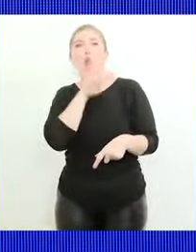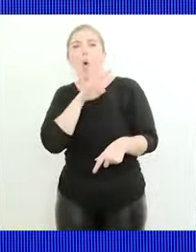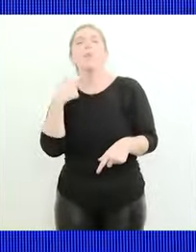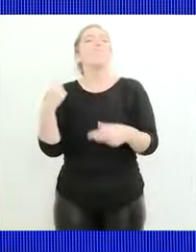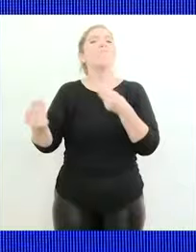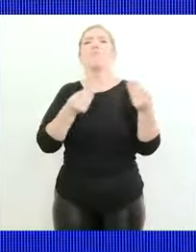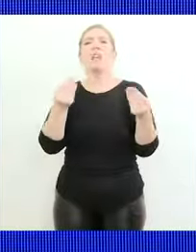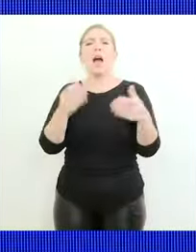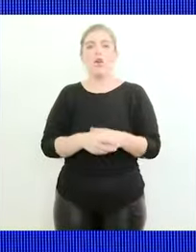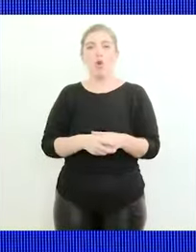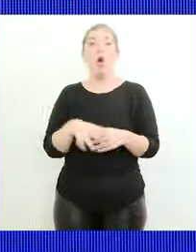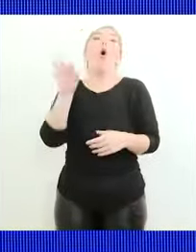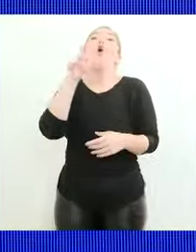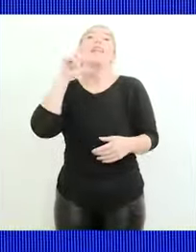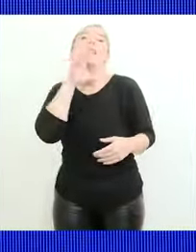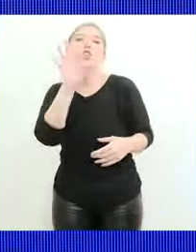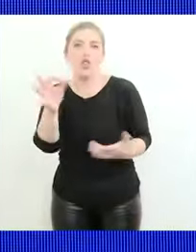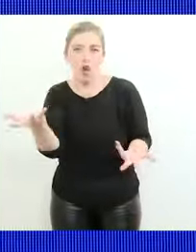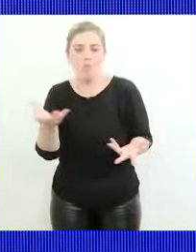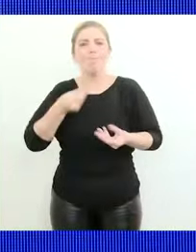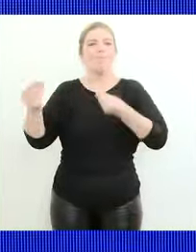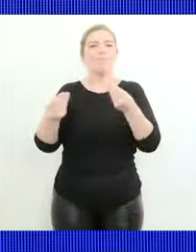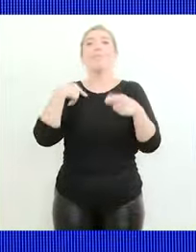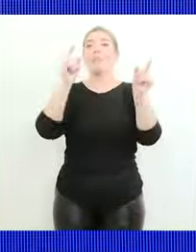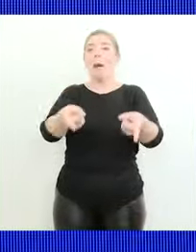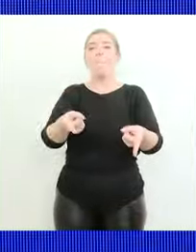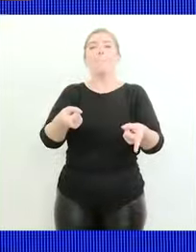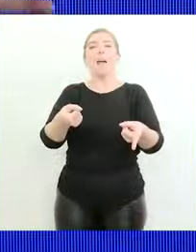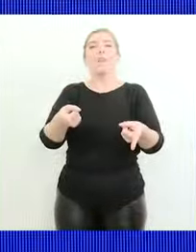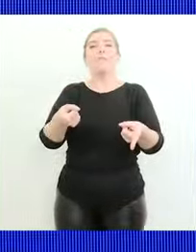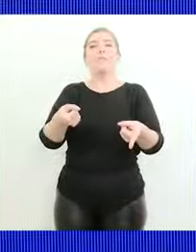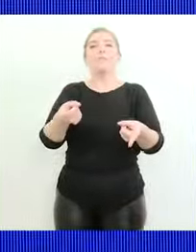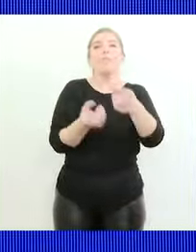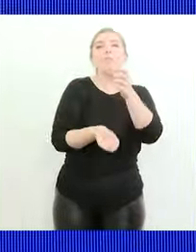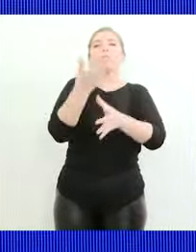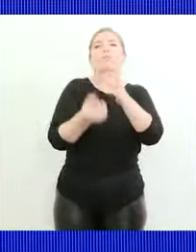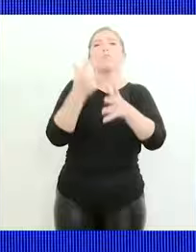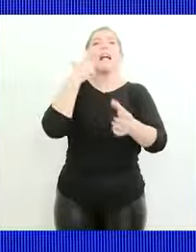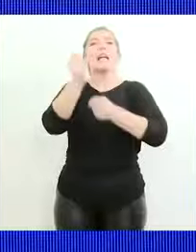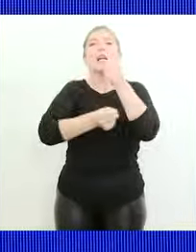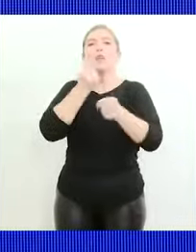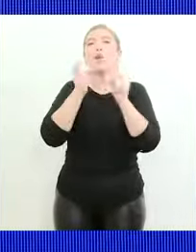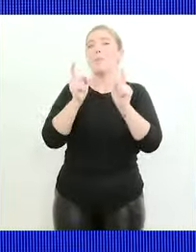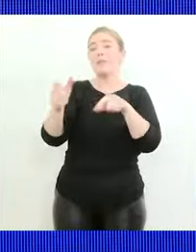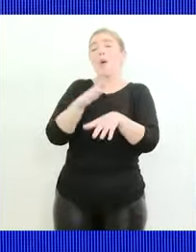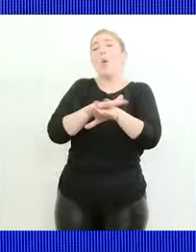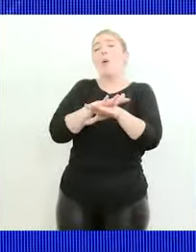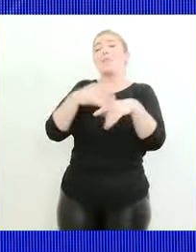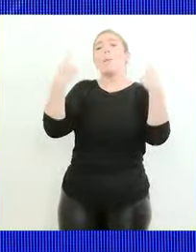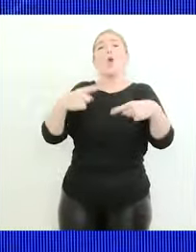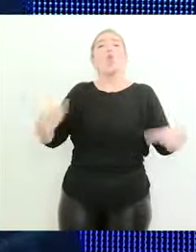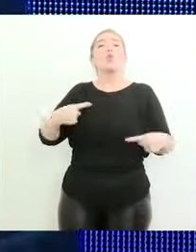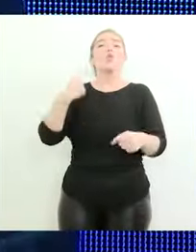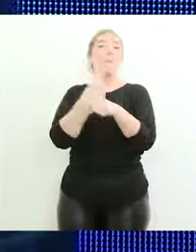hacer es además o al litio lo que voy a hacer es además generar industrias sobre la base de productos primarios